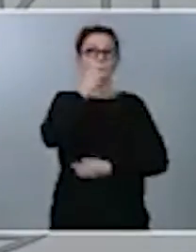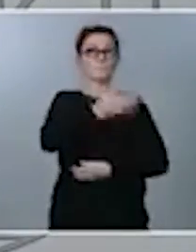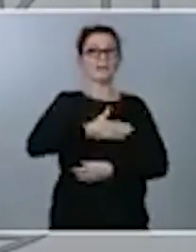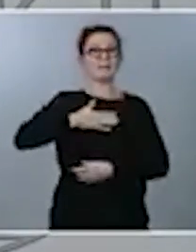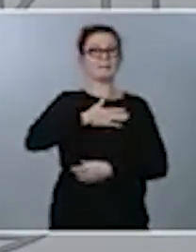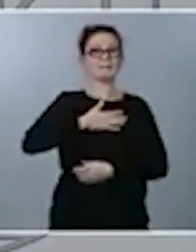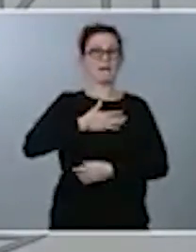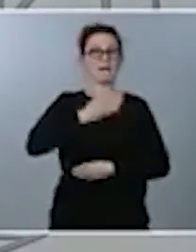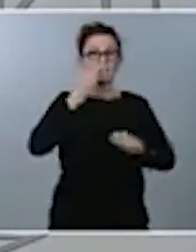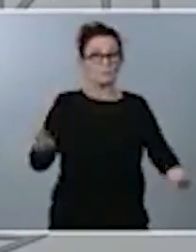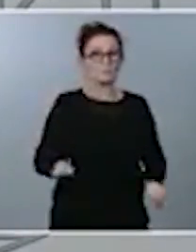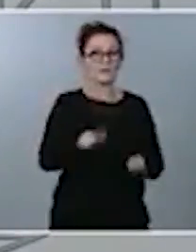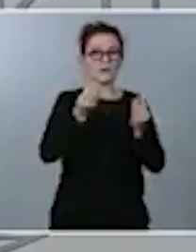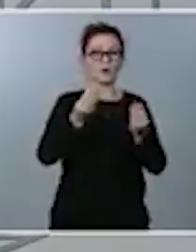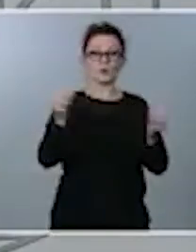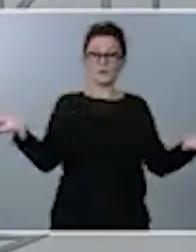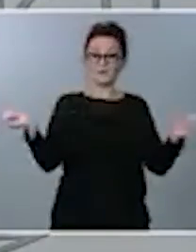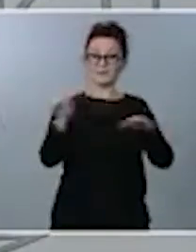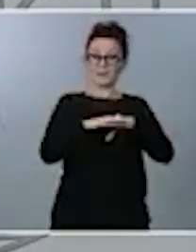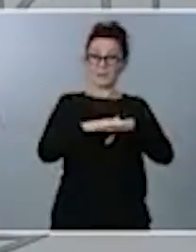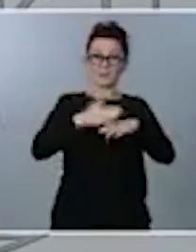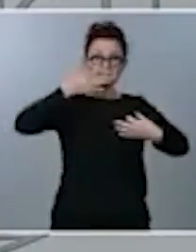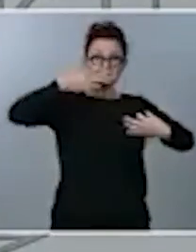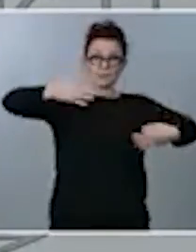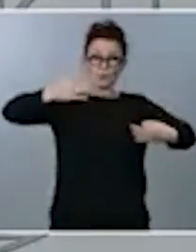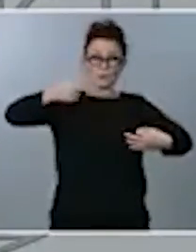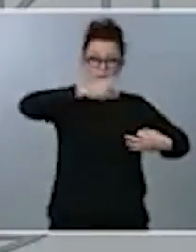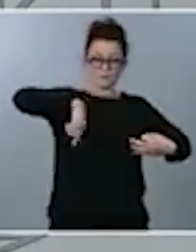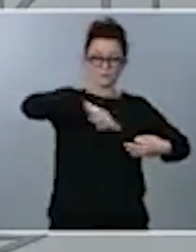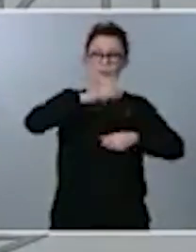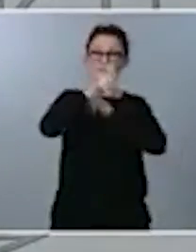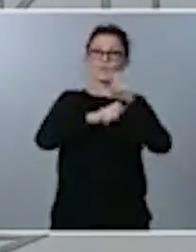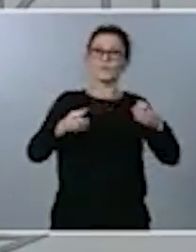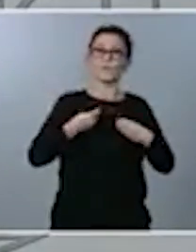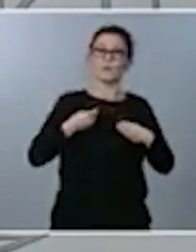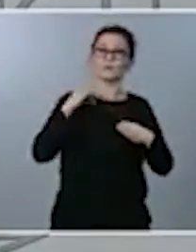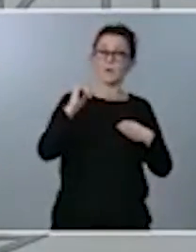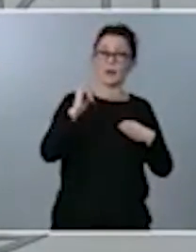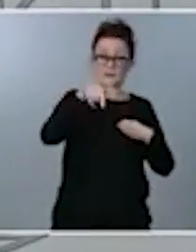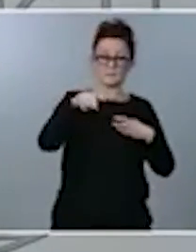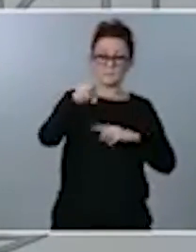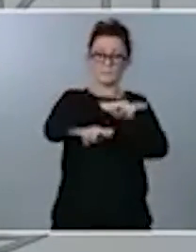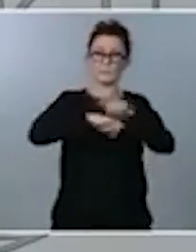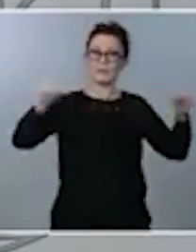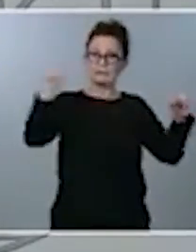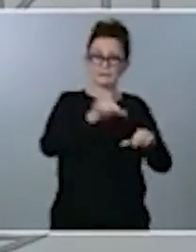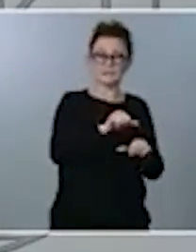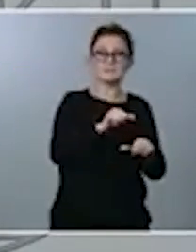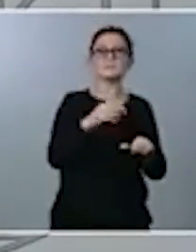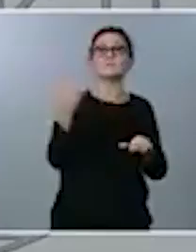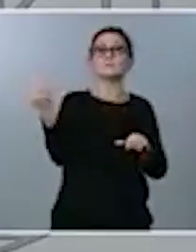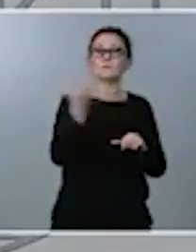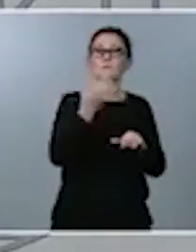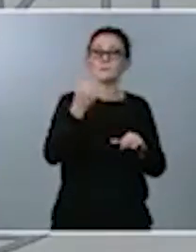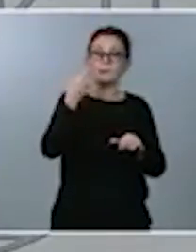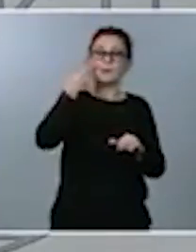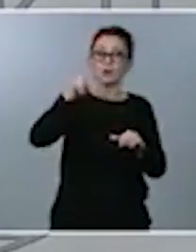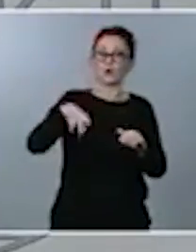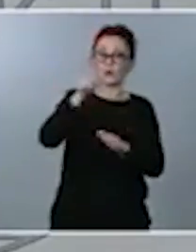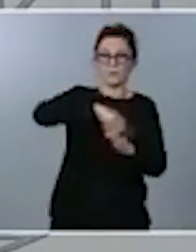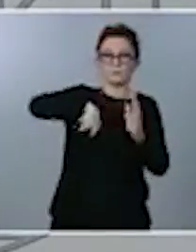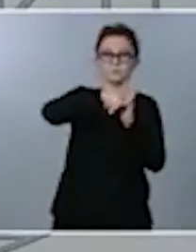auténtica red de seguridad que tenemos los ciudadanos durante esta crisis está reconocido, está también